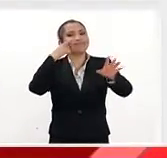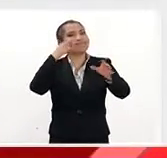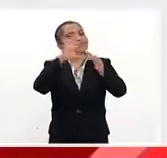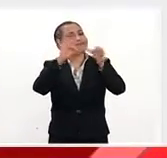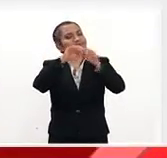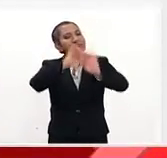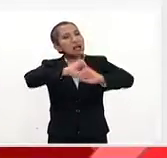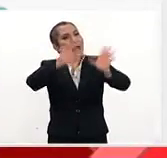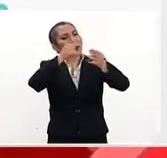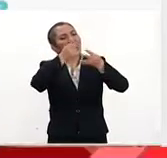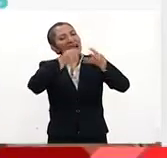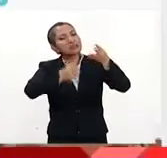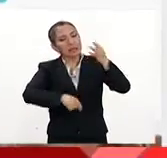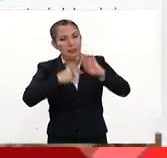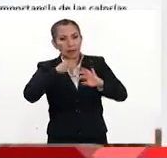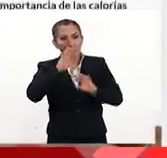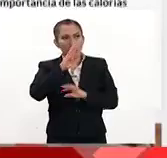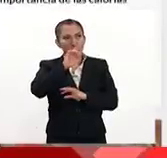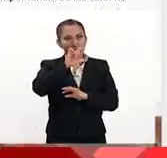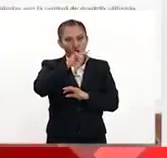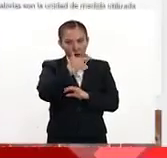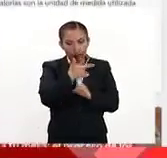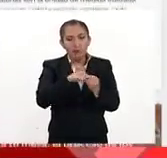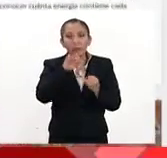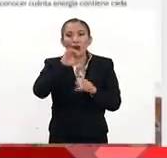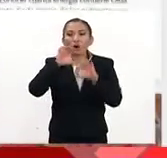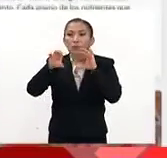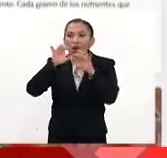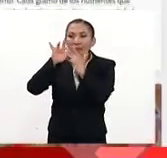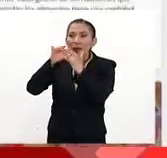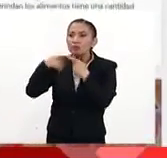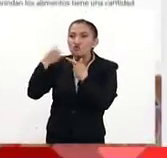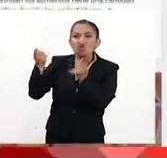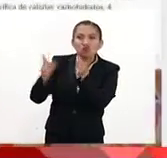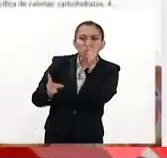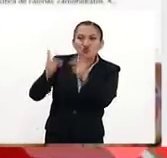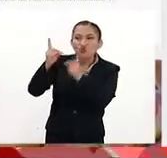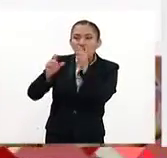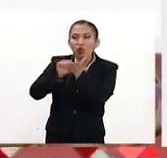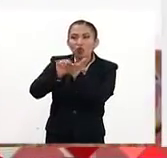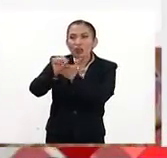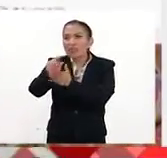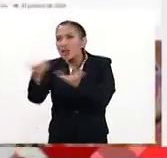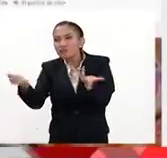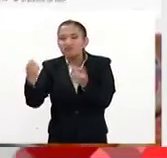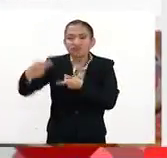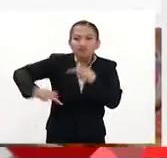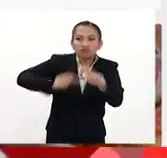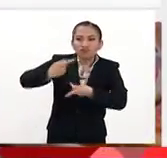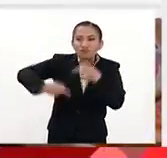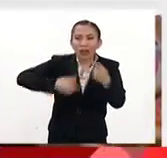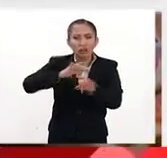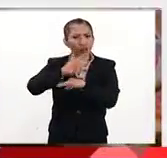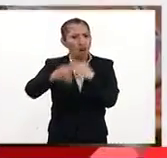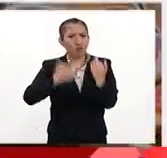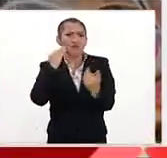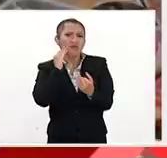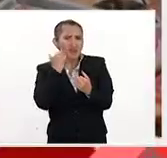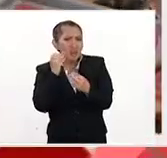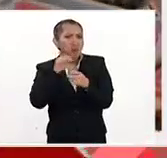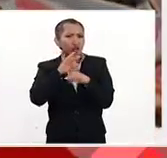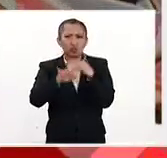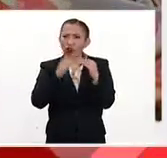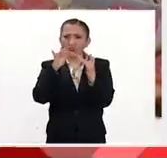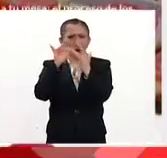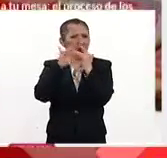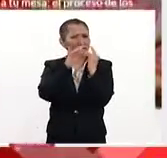un blog, tenemos también comunicación con los consumidores a través de Twitter y, bueno, estamos trabajando en todas las redes sociales, en